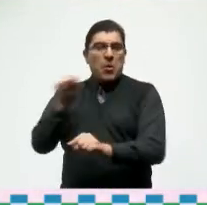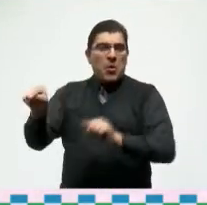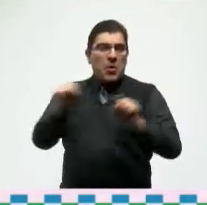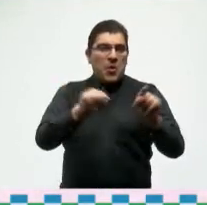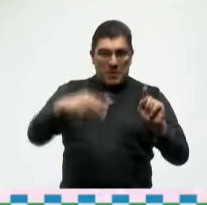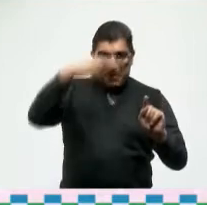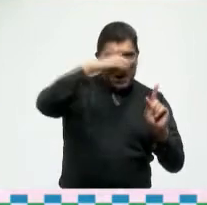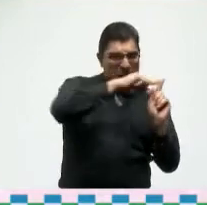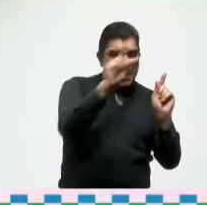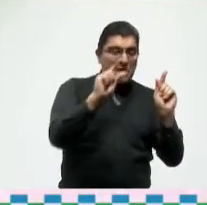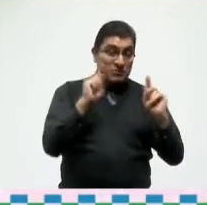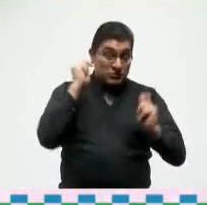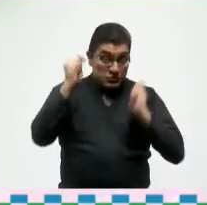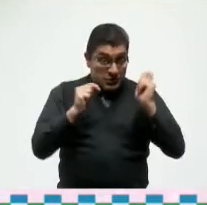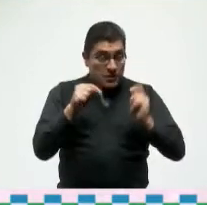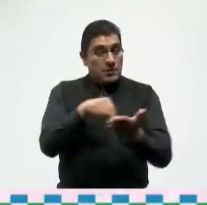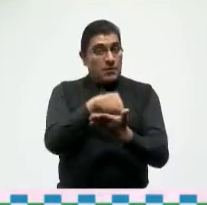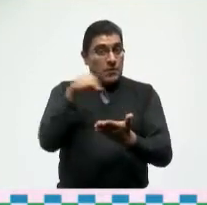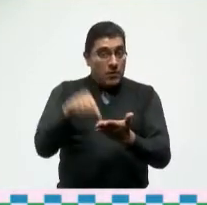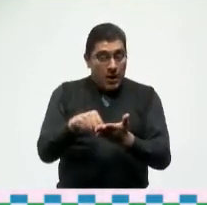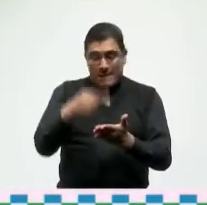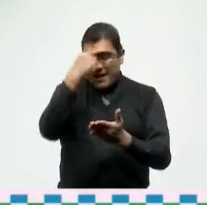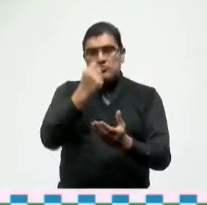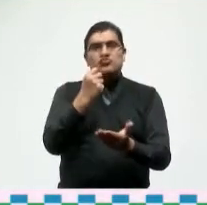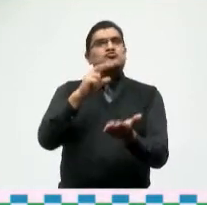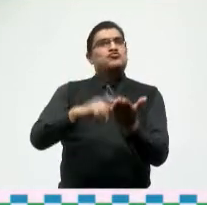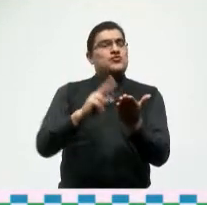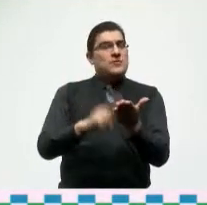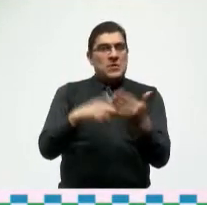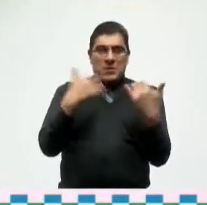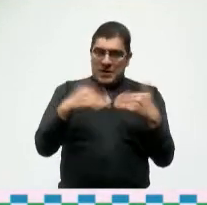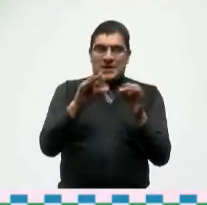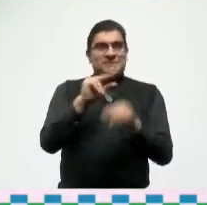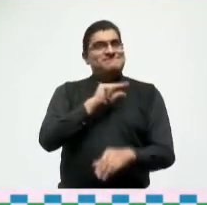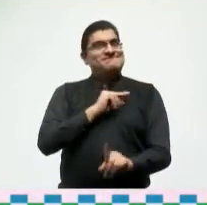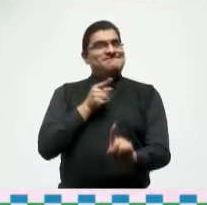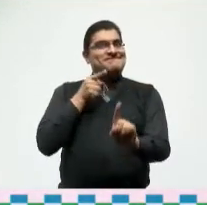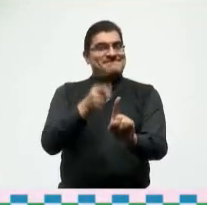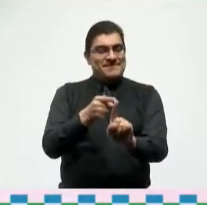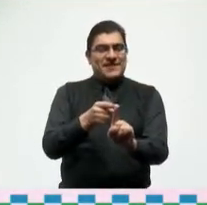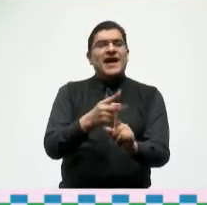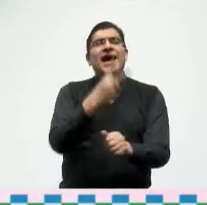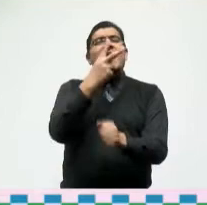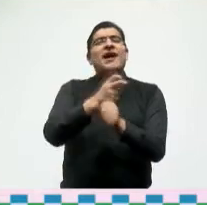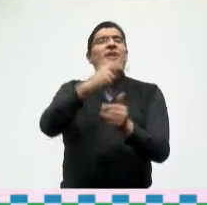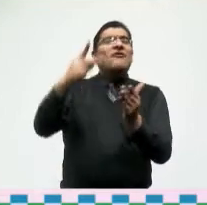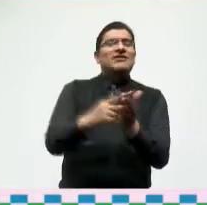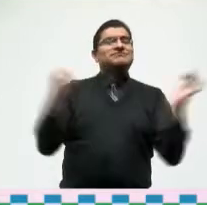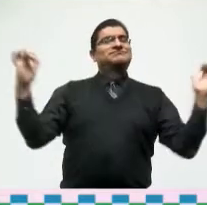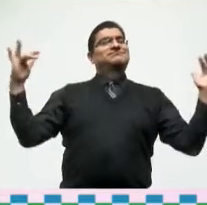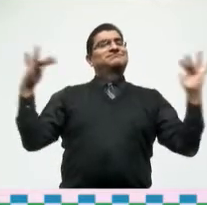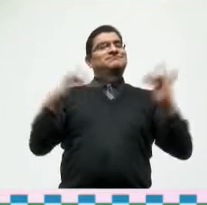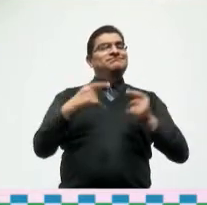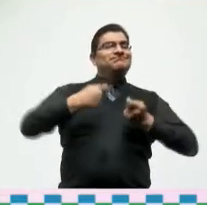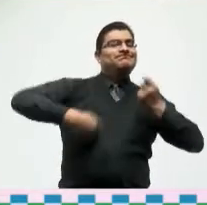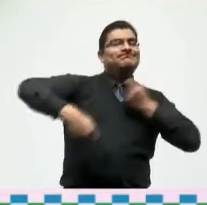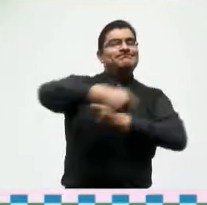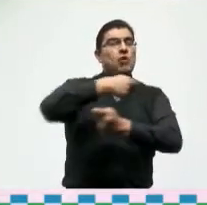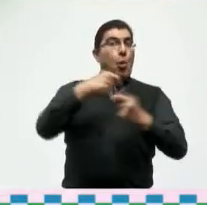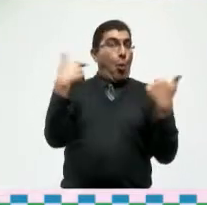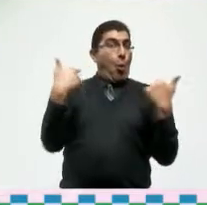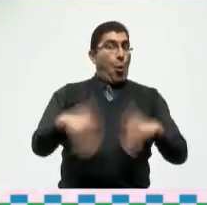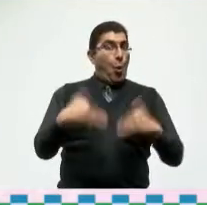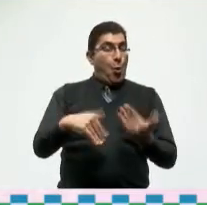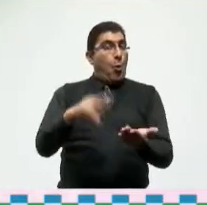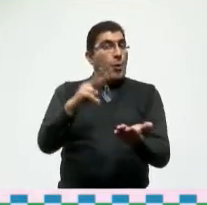comprendidos en esta categoría especial en esta segunda edición del tianguis se establece un precedente